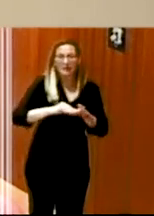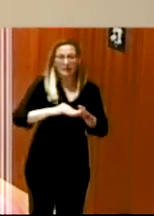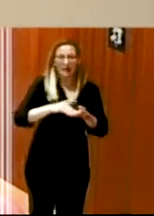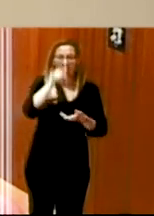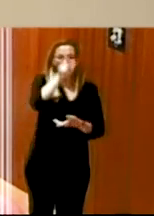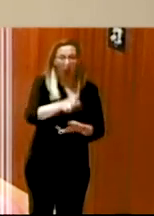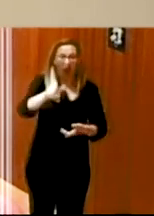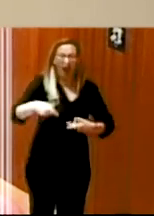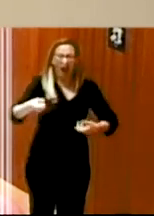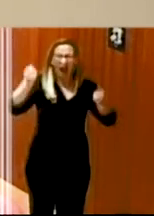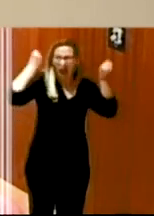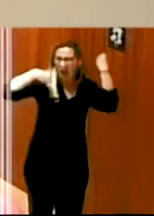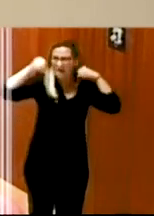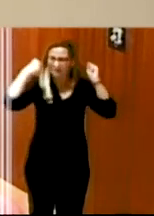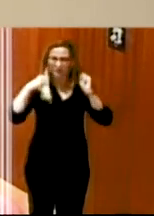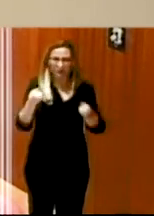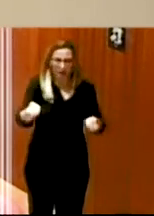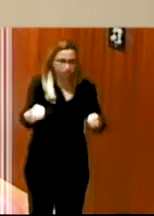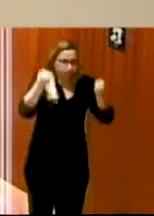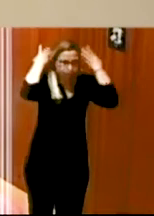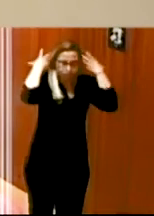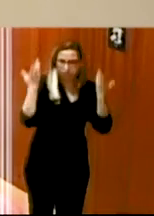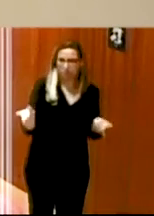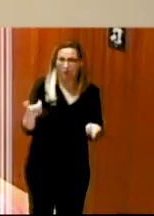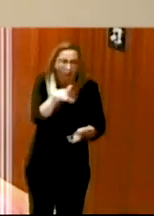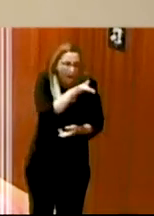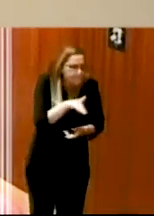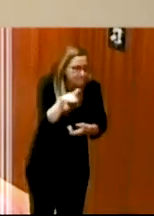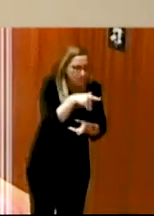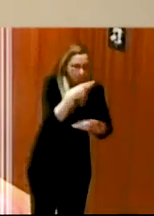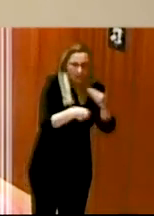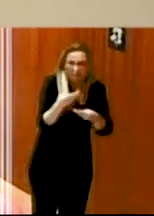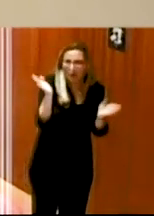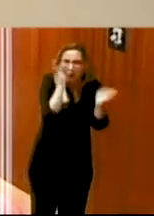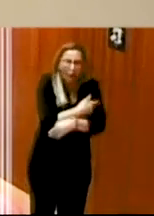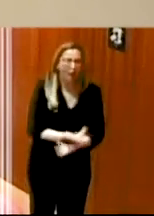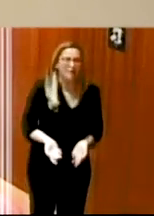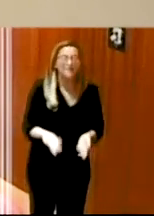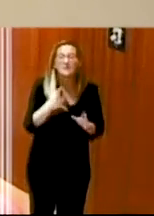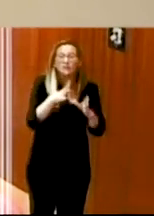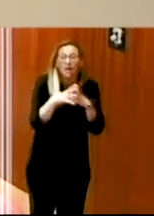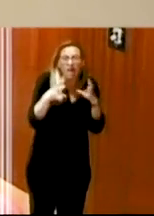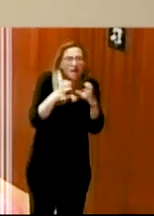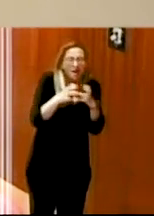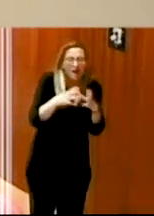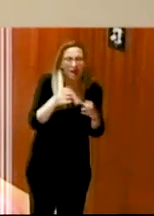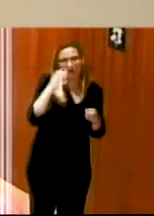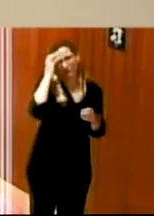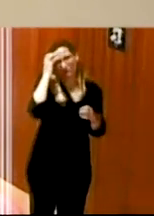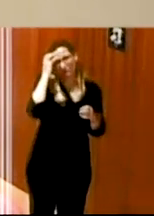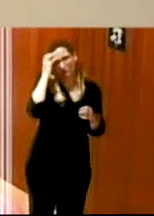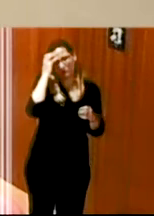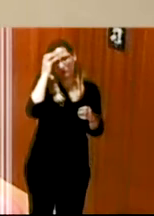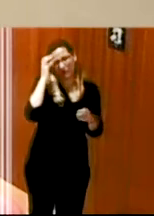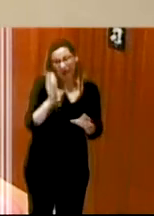porque no tienes el espacio para hacerlo pero que realmente existen las ganas y que existen además los